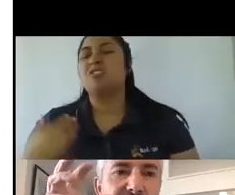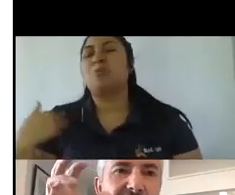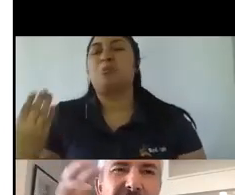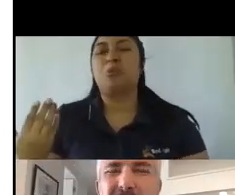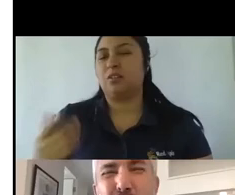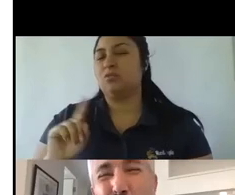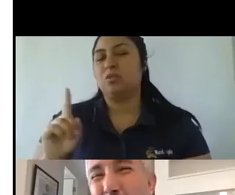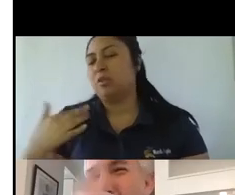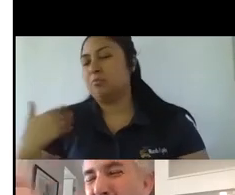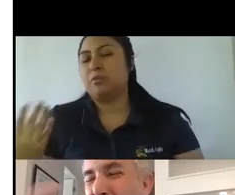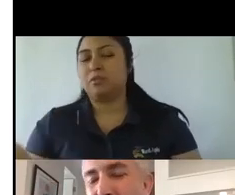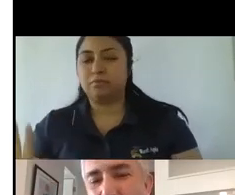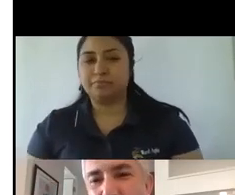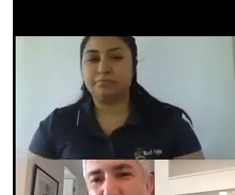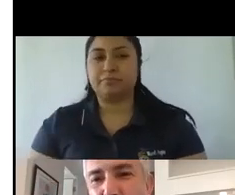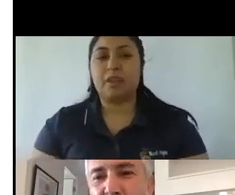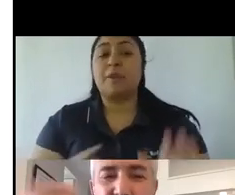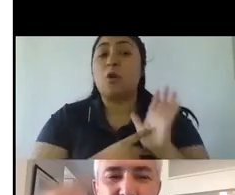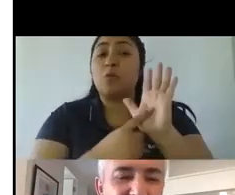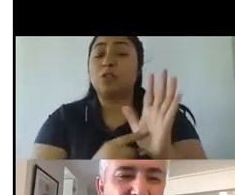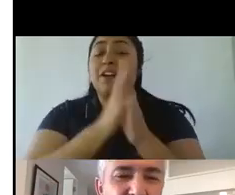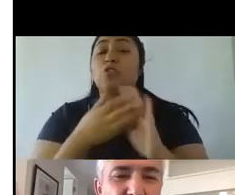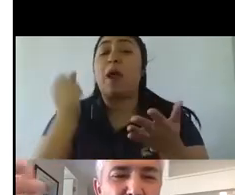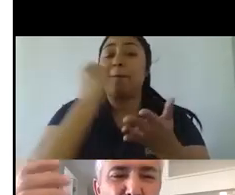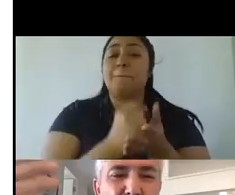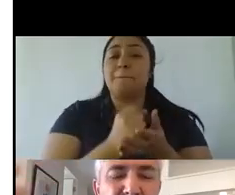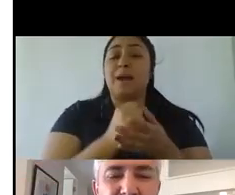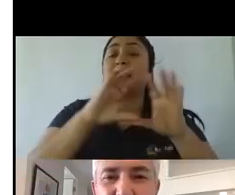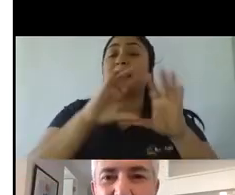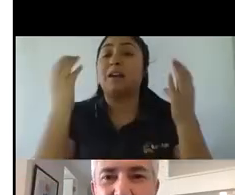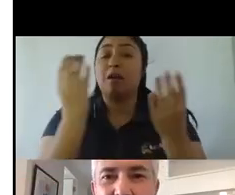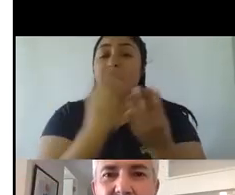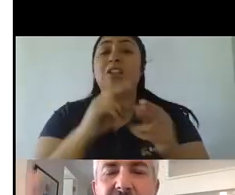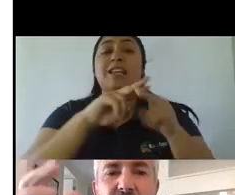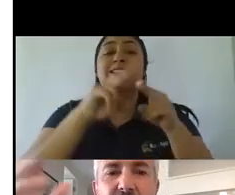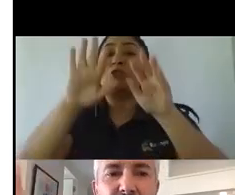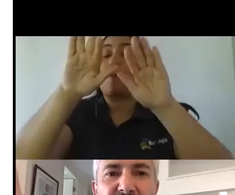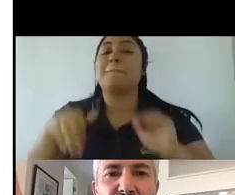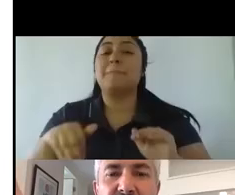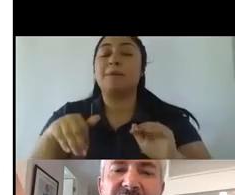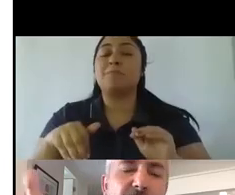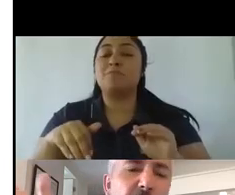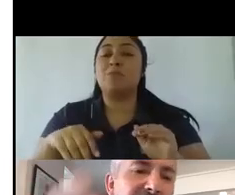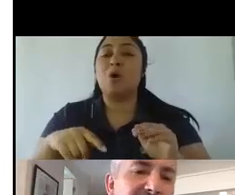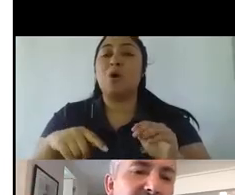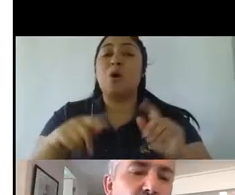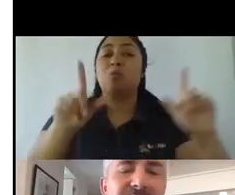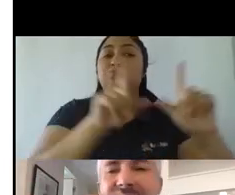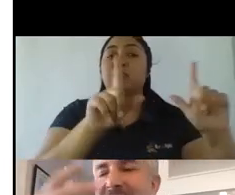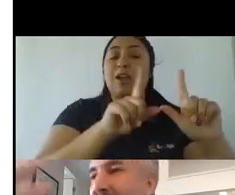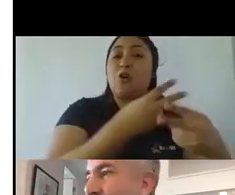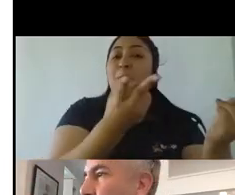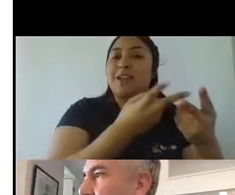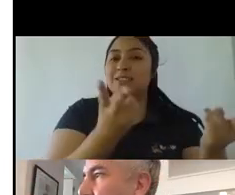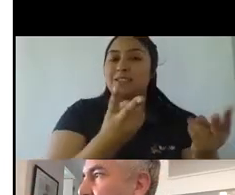mostraba como todas las marcas alrededor del mundo hicieron prácticamente el mismo comercial en relación a la pandemia gente aplaudiendo gente